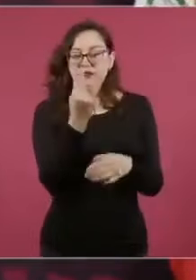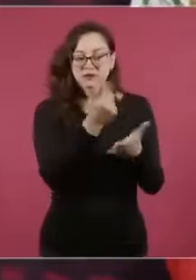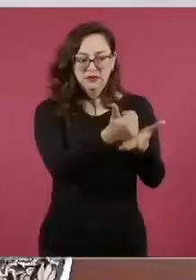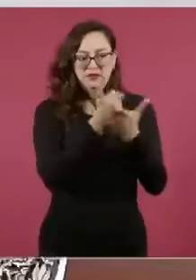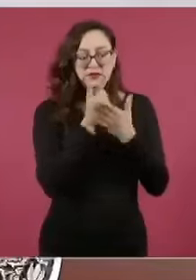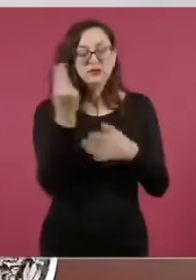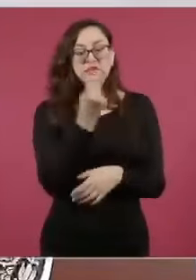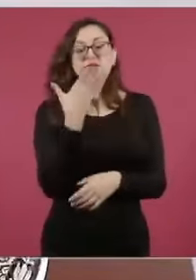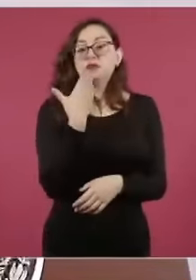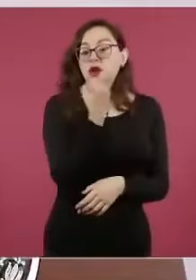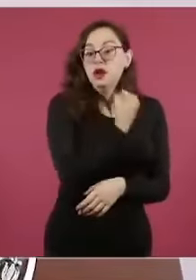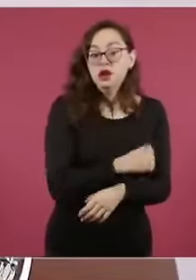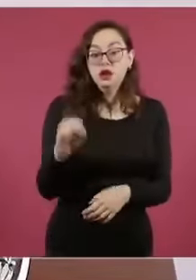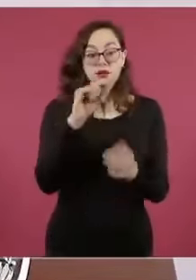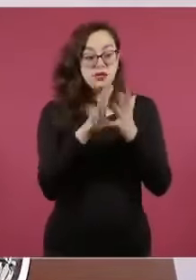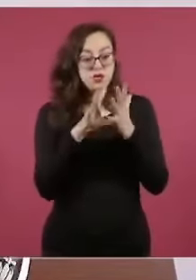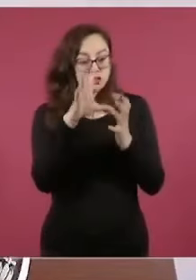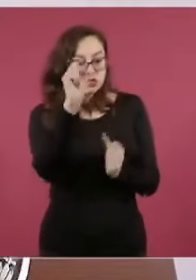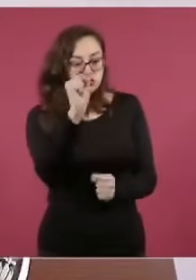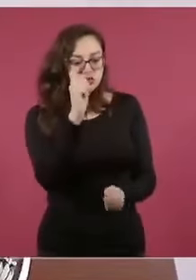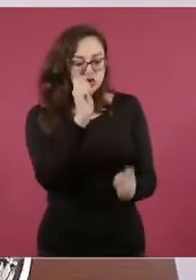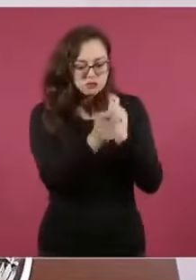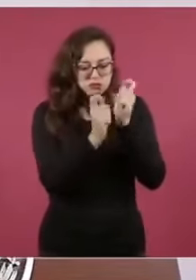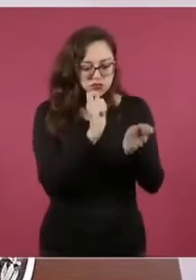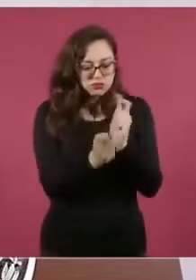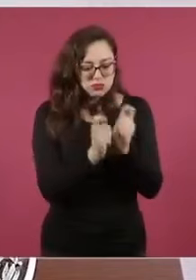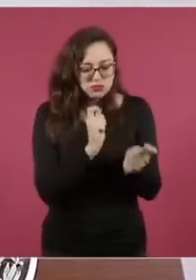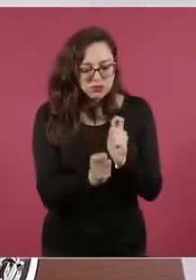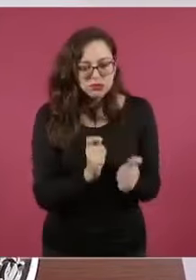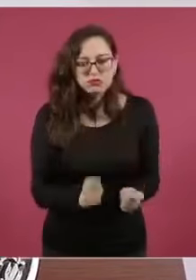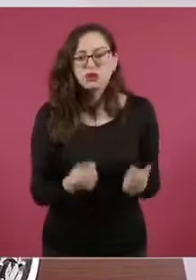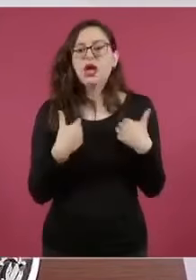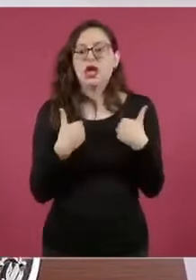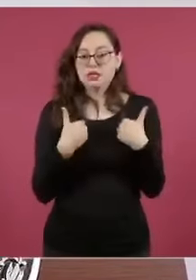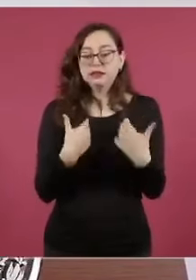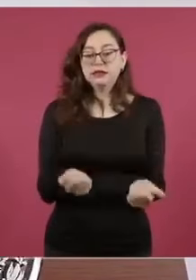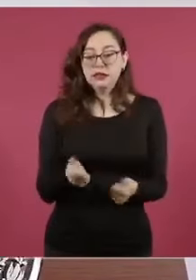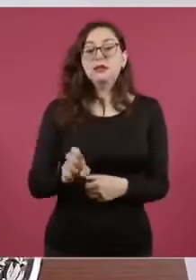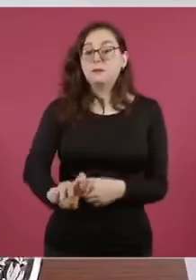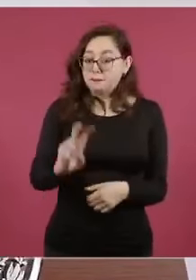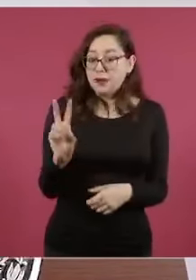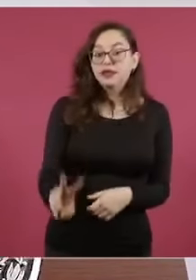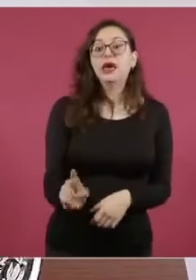expertos a interpretar de veras